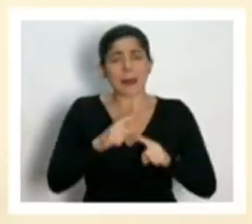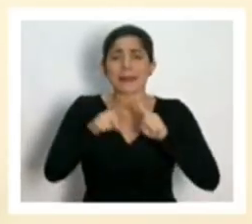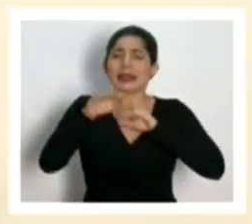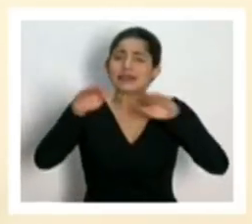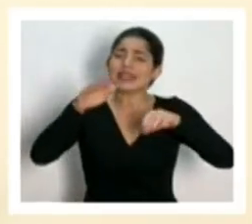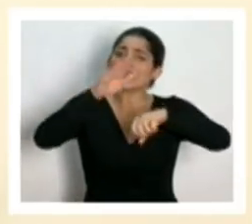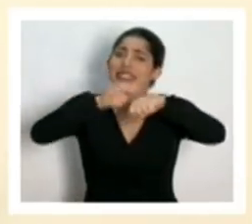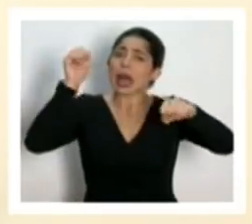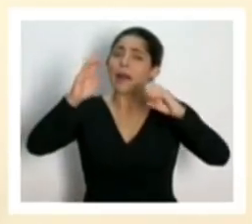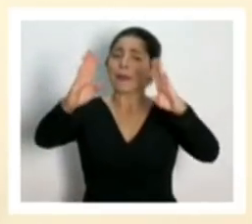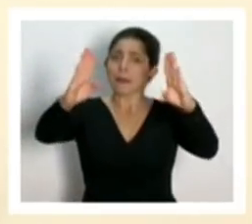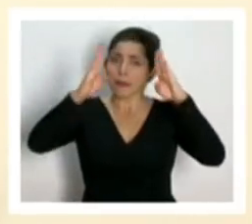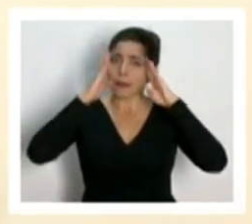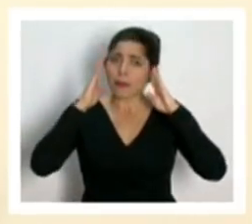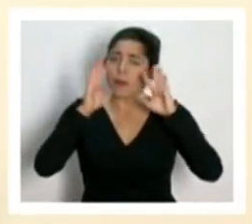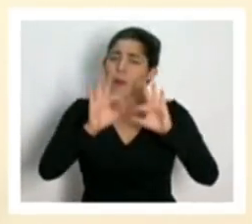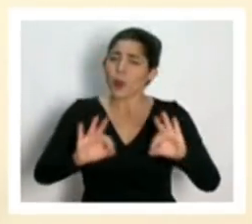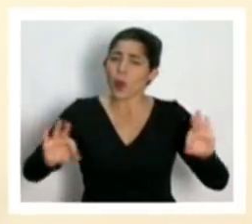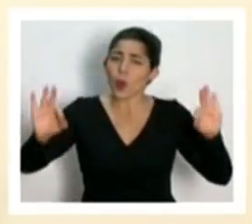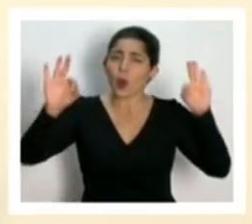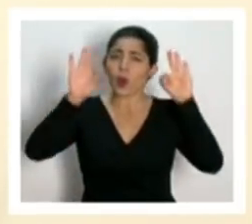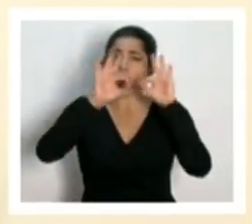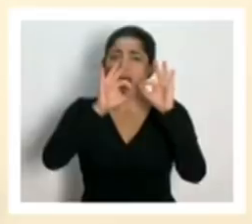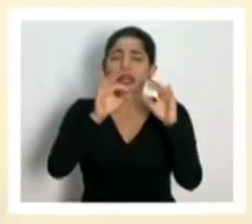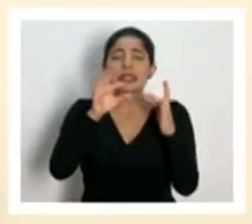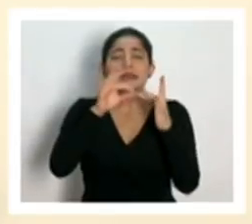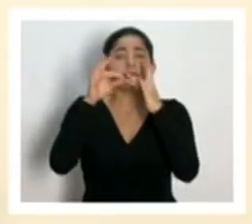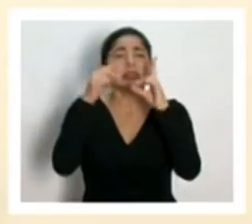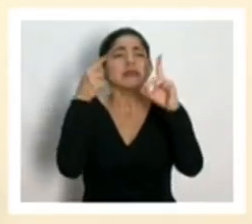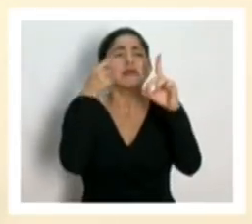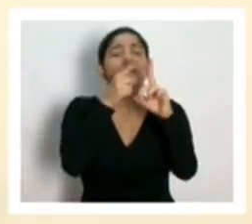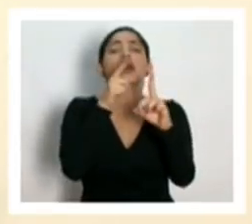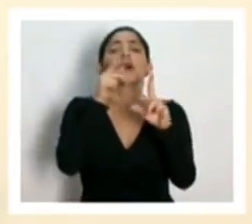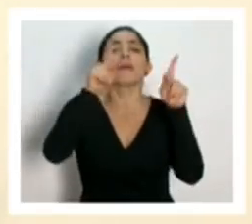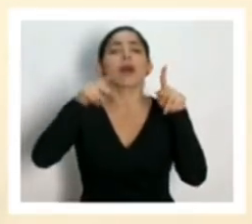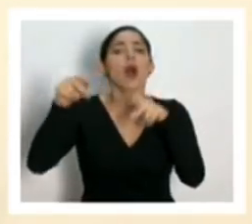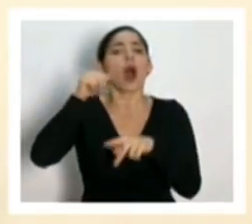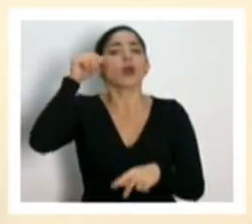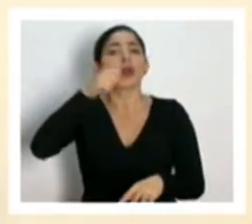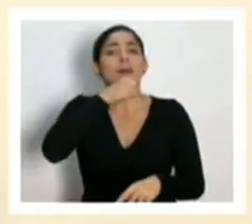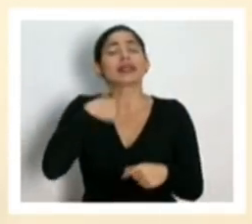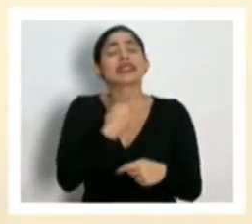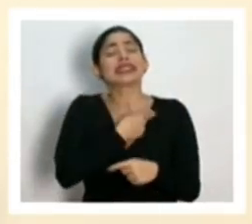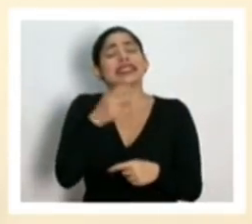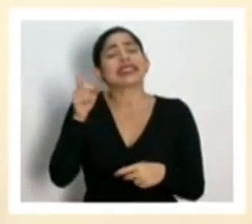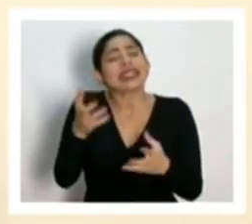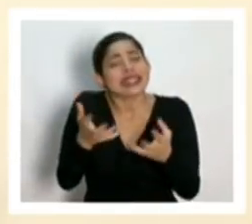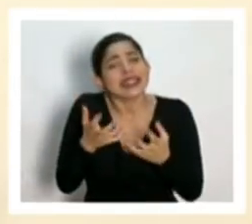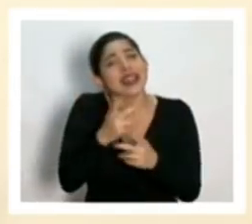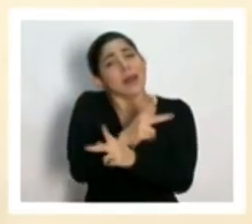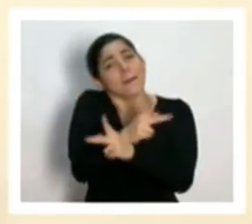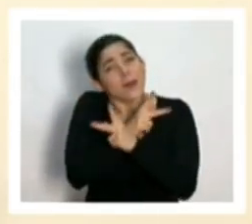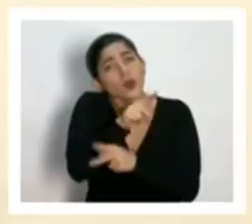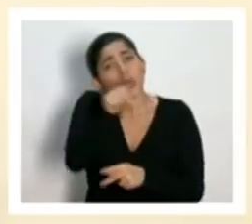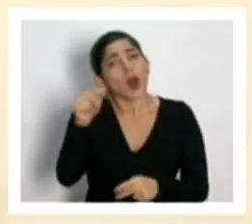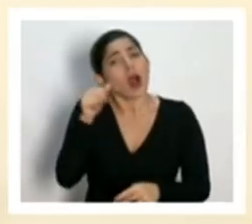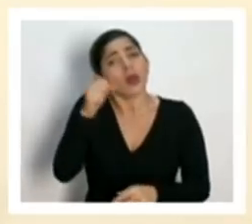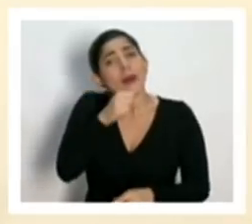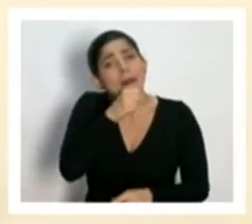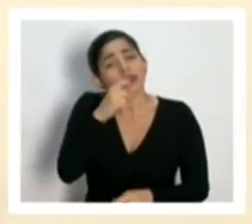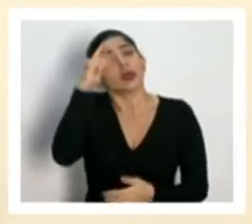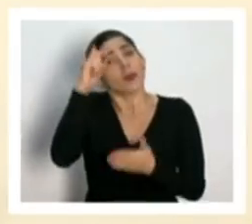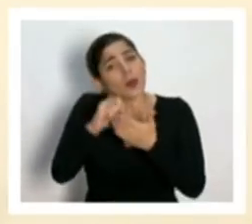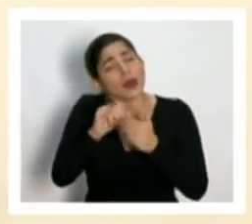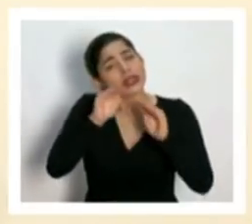atención muy importante a las personas adultas mayores. Queremos protegerlas y protegerlos. Por eso hacemos